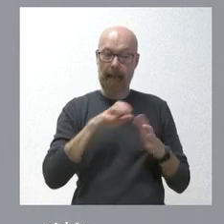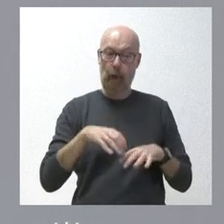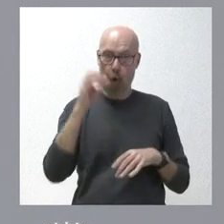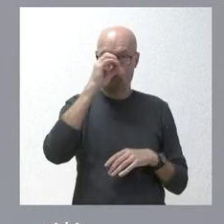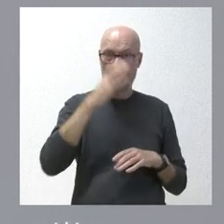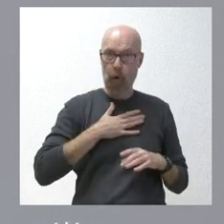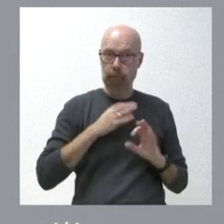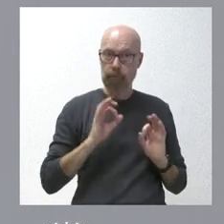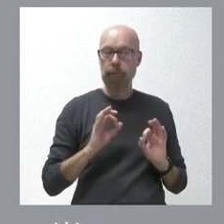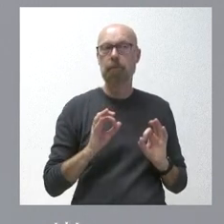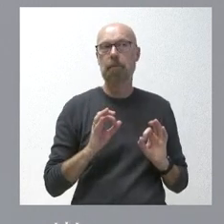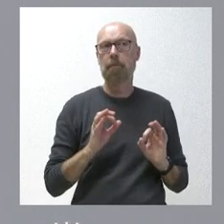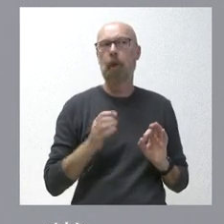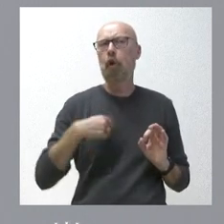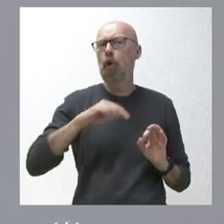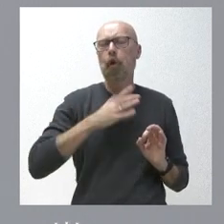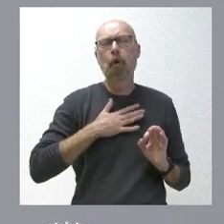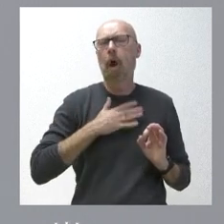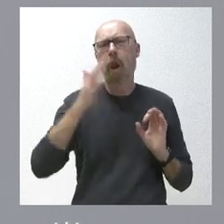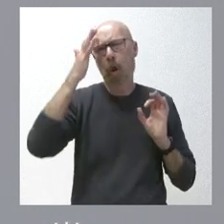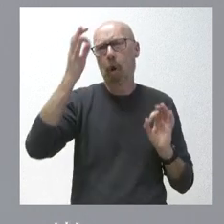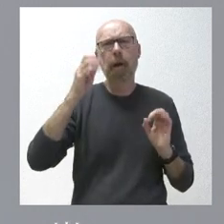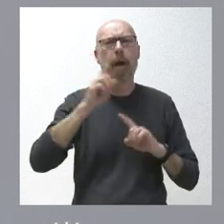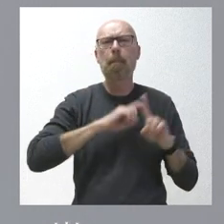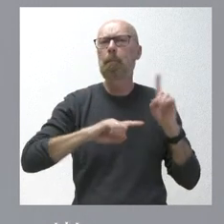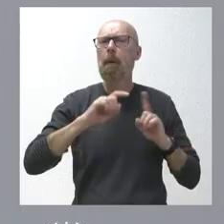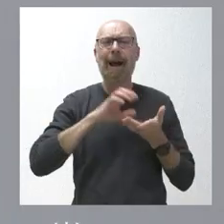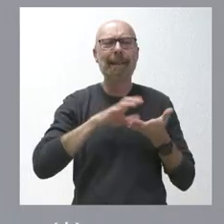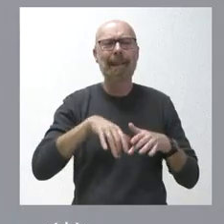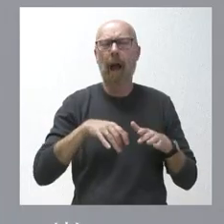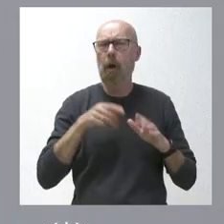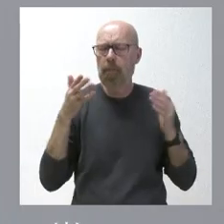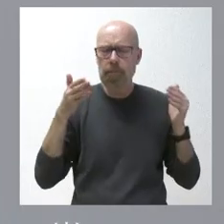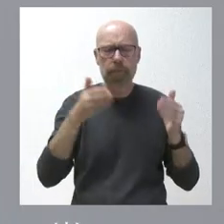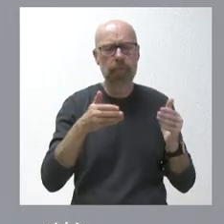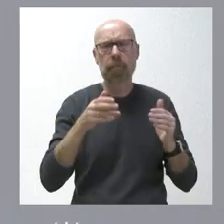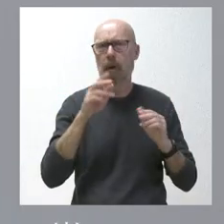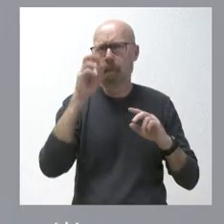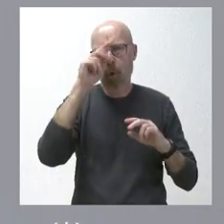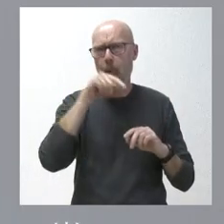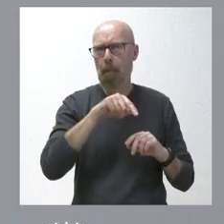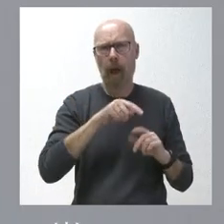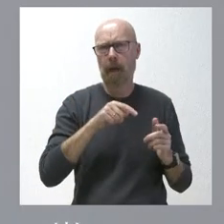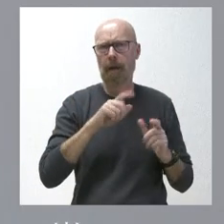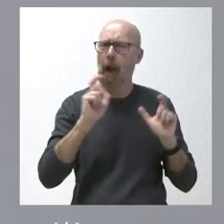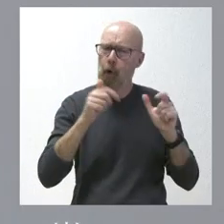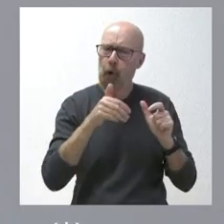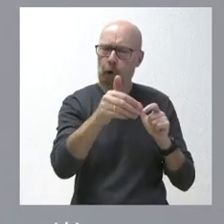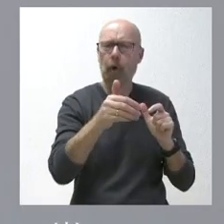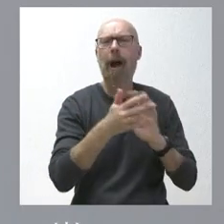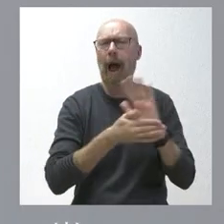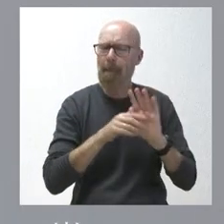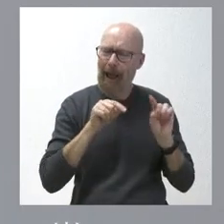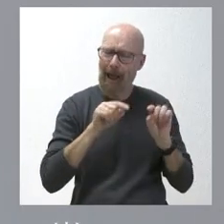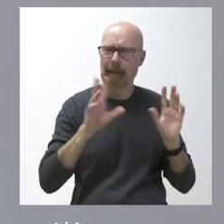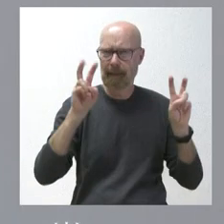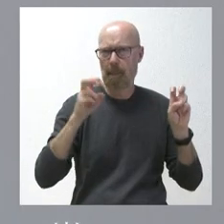lógicamente, nos preocupan los problemas de Castilla y León y vamos a hablar de Castilla y León en esa reunión. Y a eso es a que vamos a dedicar ese